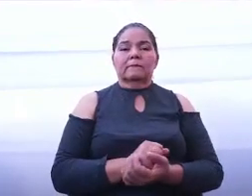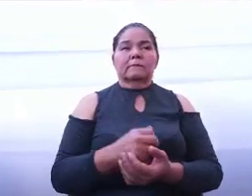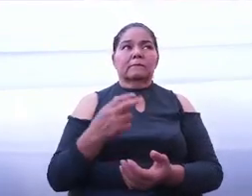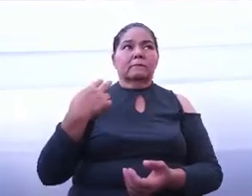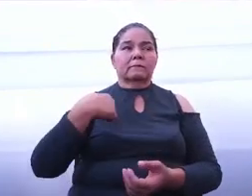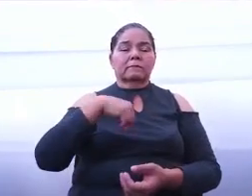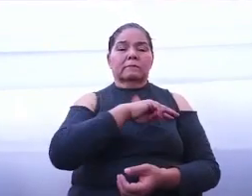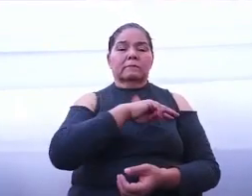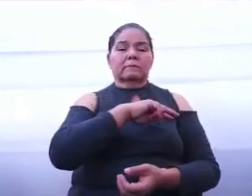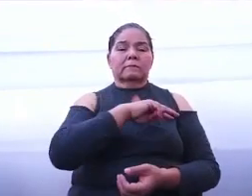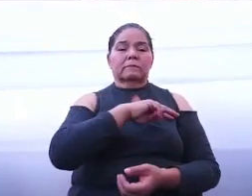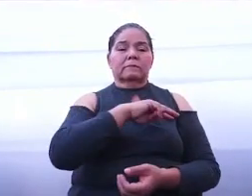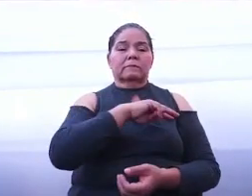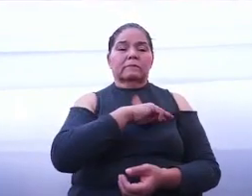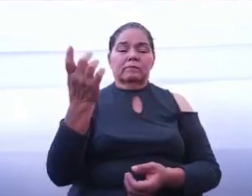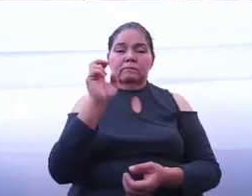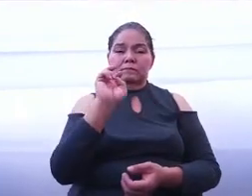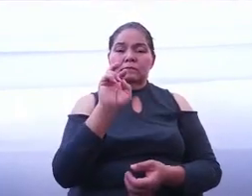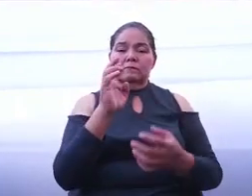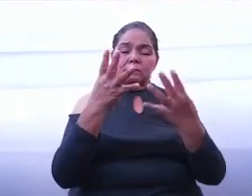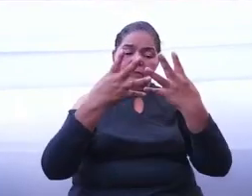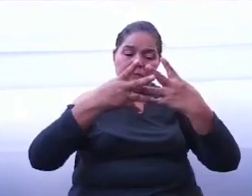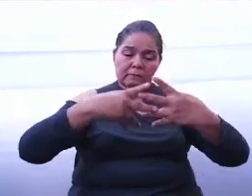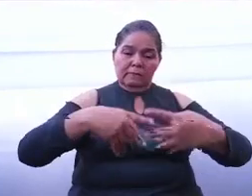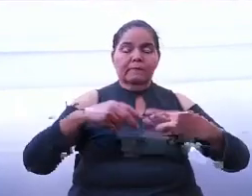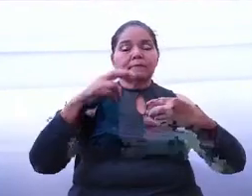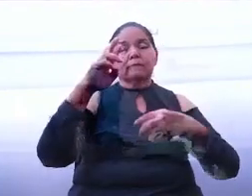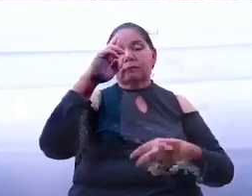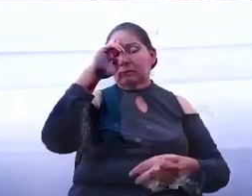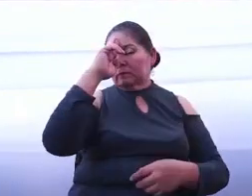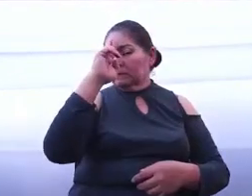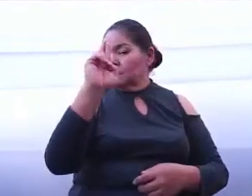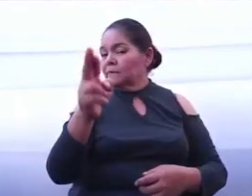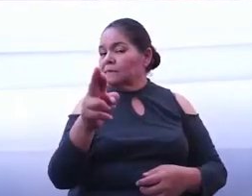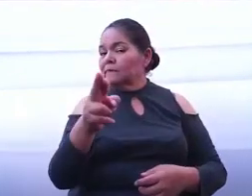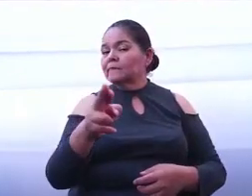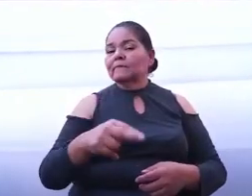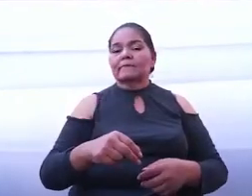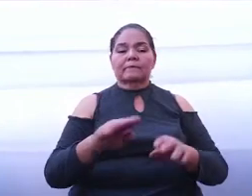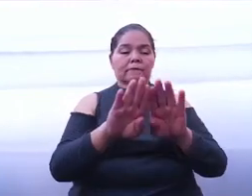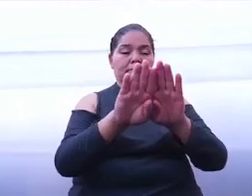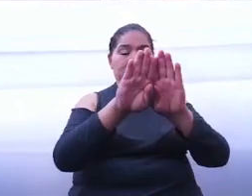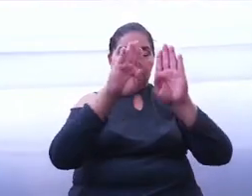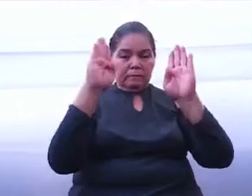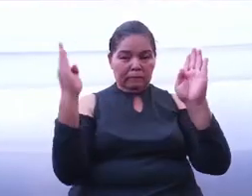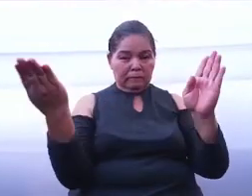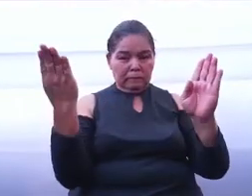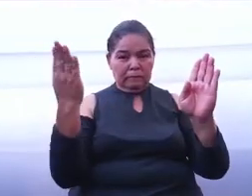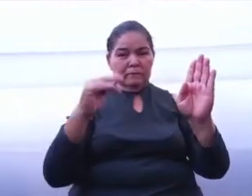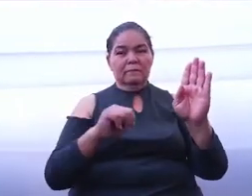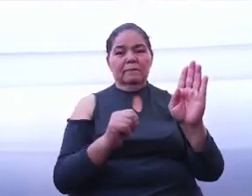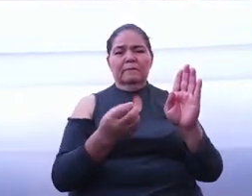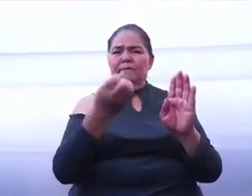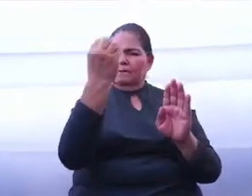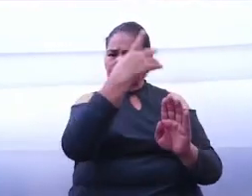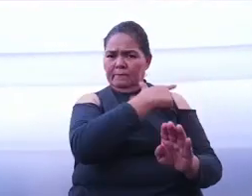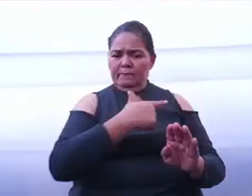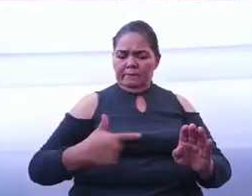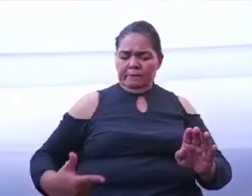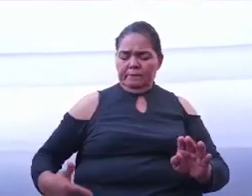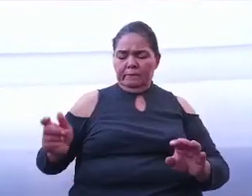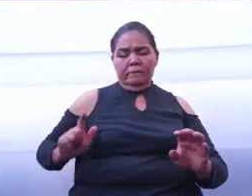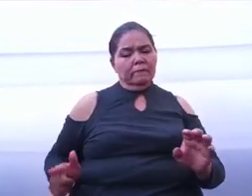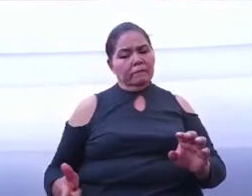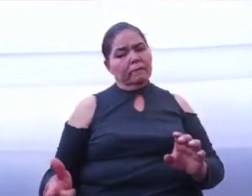colaborar en forma respetuosa, franca y abierta, tanto con el gobierno del